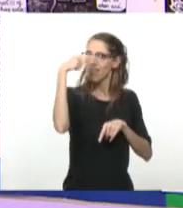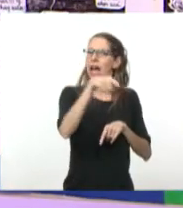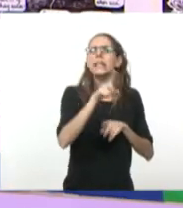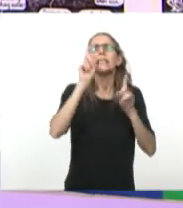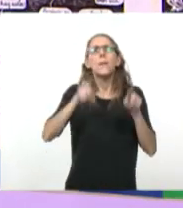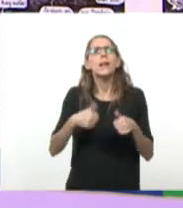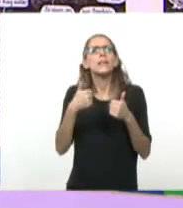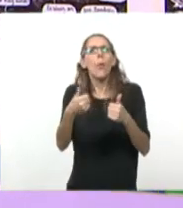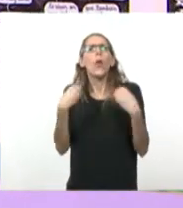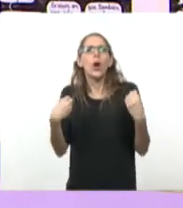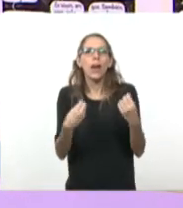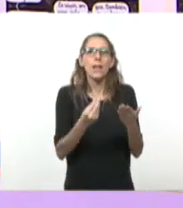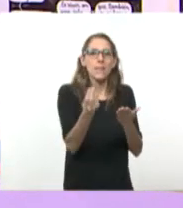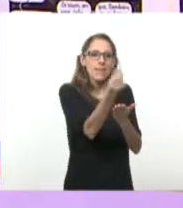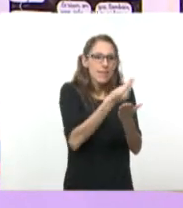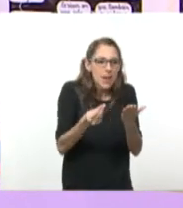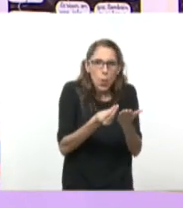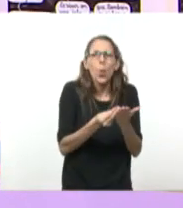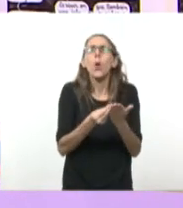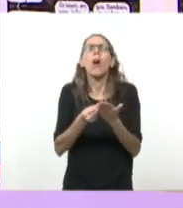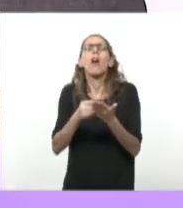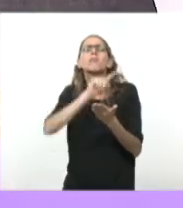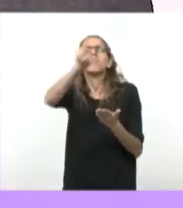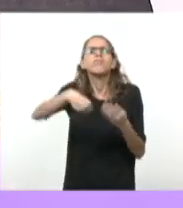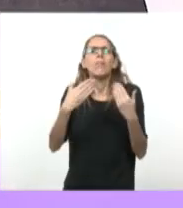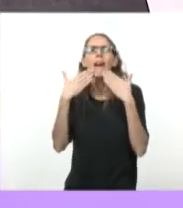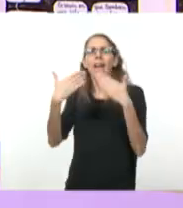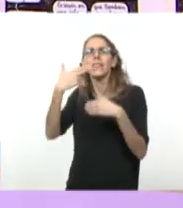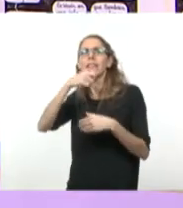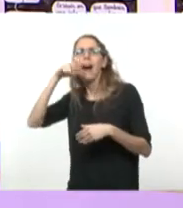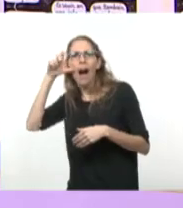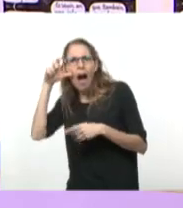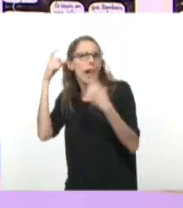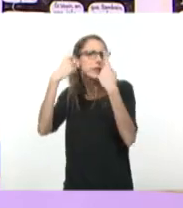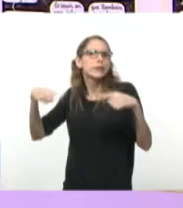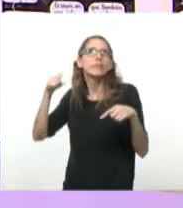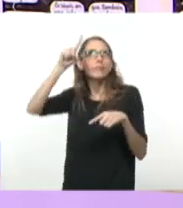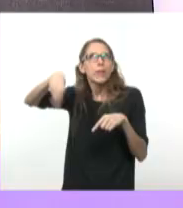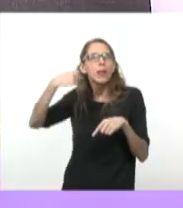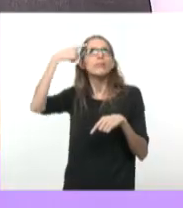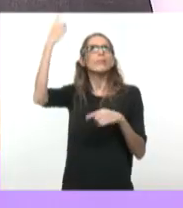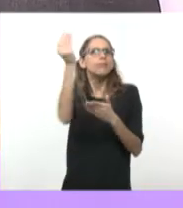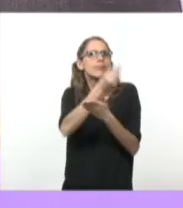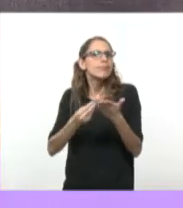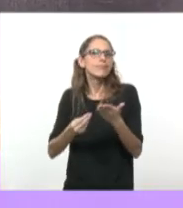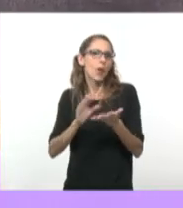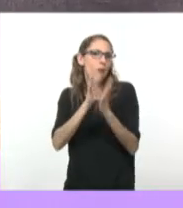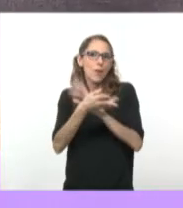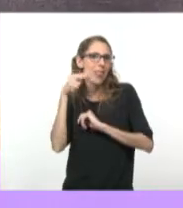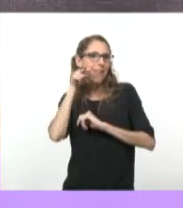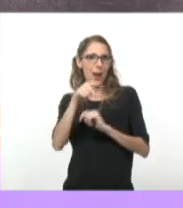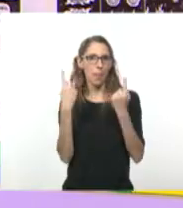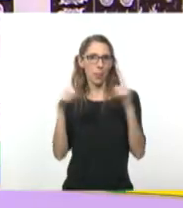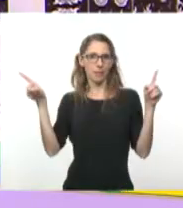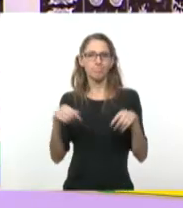dibujar sobre el dibujo, dibujar sobre el arte, también es un modo de mirar lo que hacemos y cómo lo hacemos. Excelente. Bueno, se terminó tu